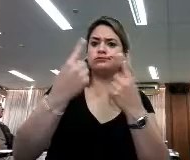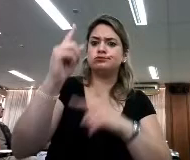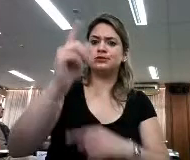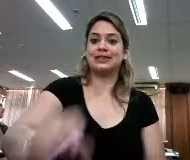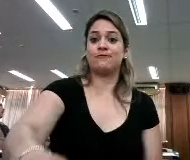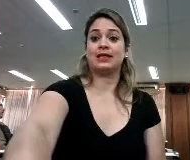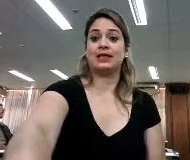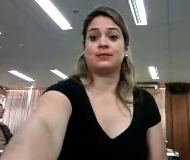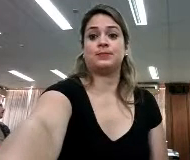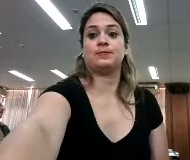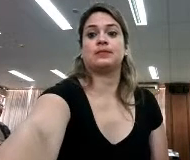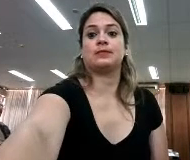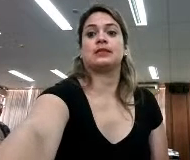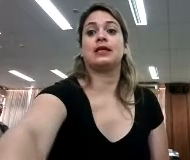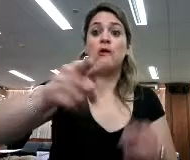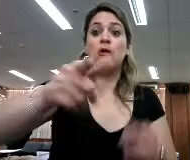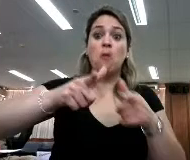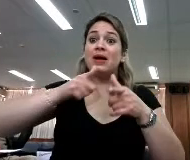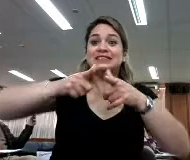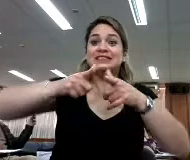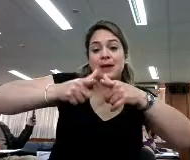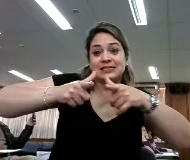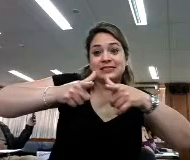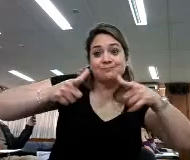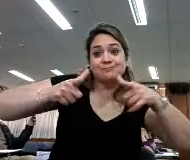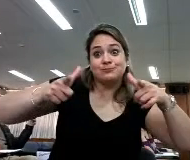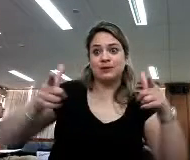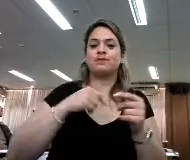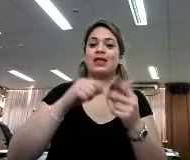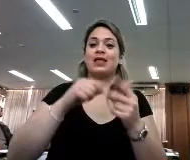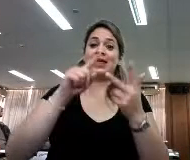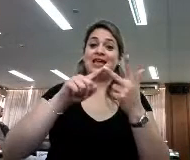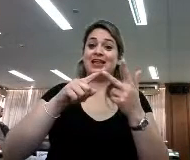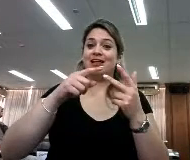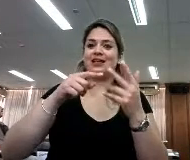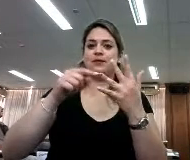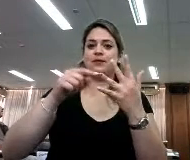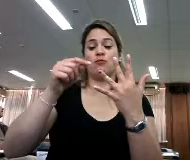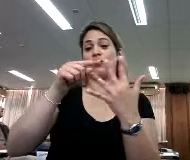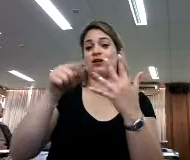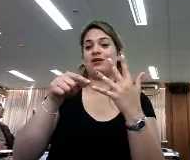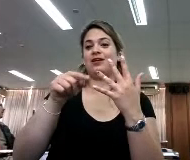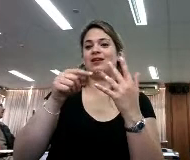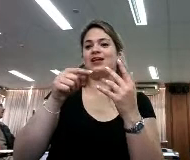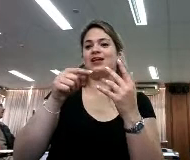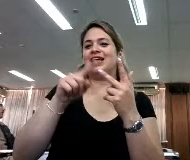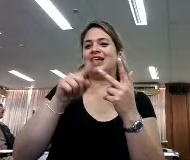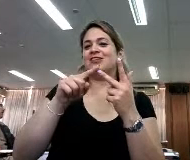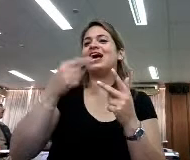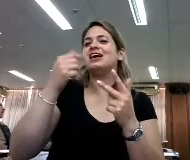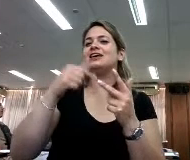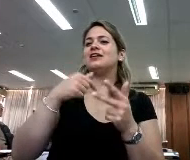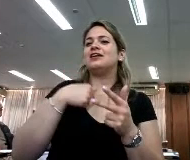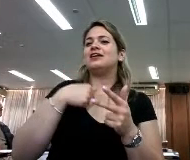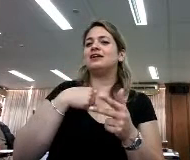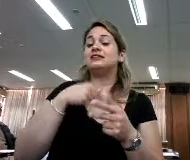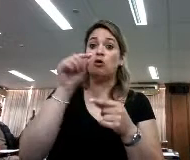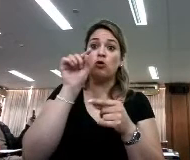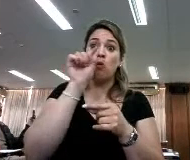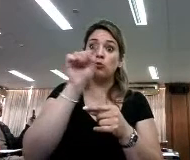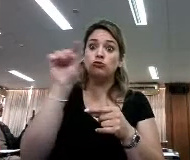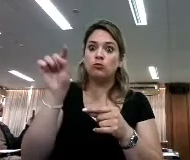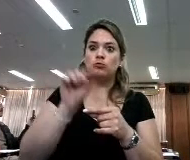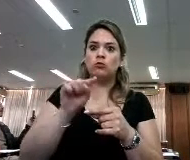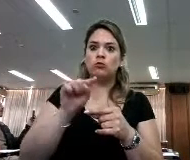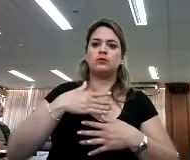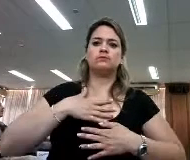empieza a amplificar. Y la cinco, que es mi favorita, que es descubrir por indicios los